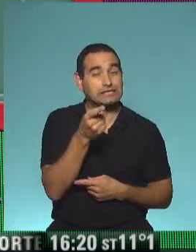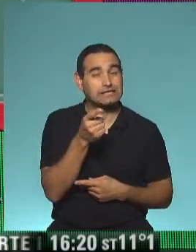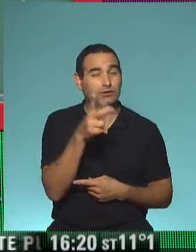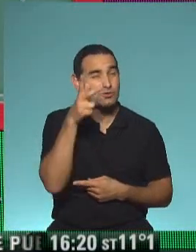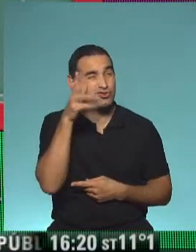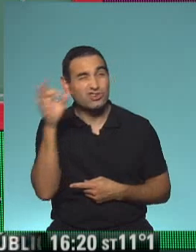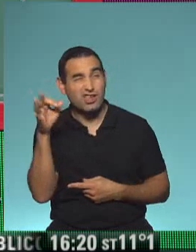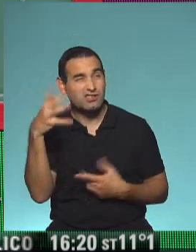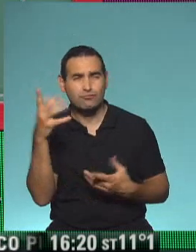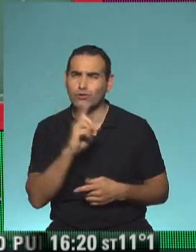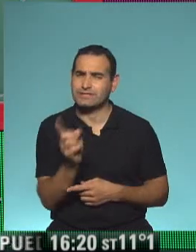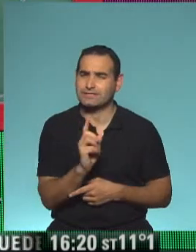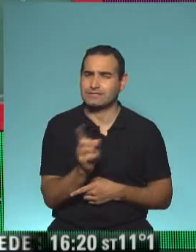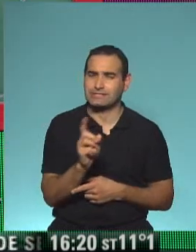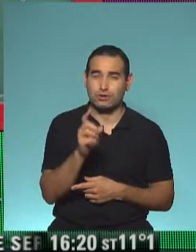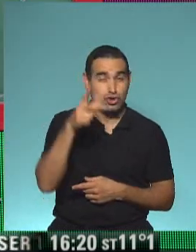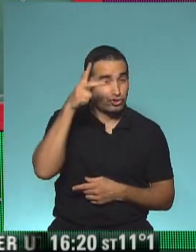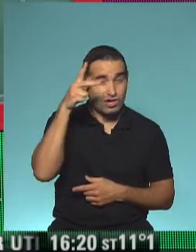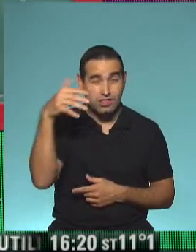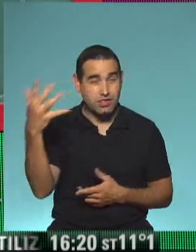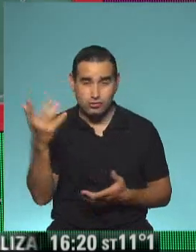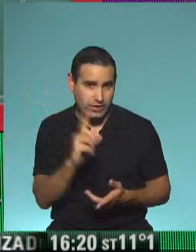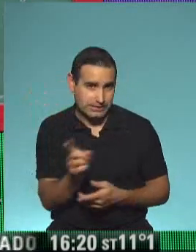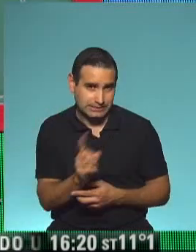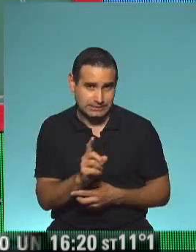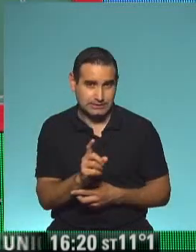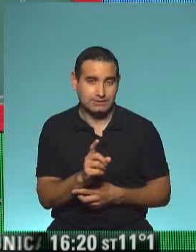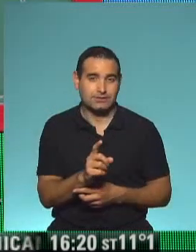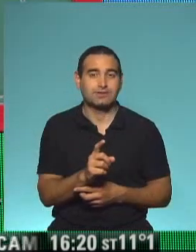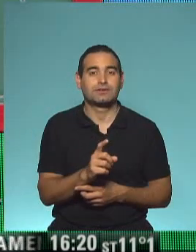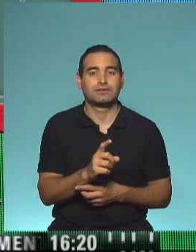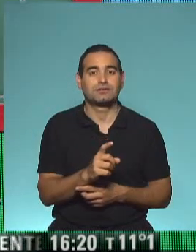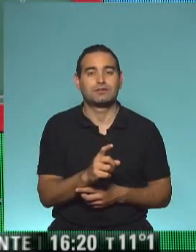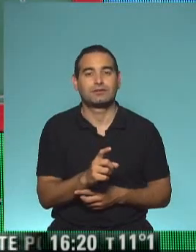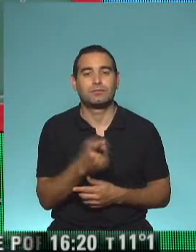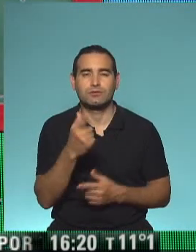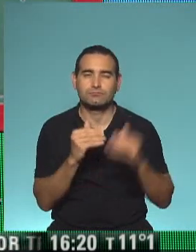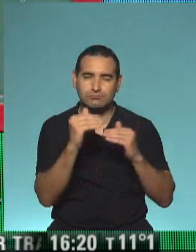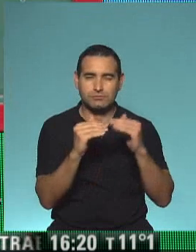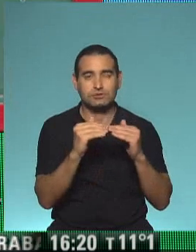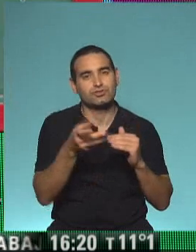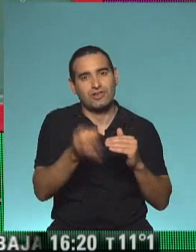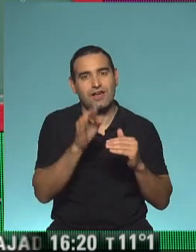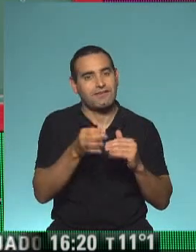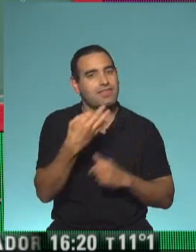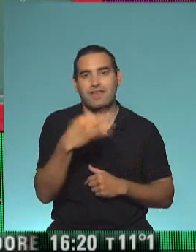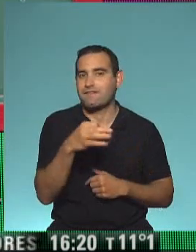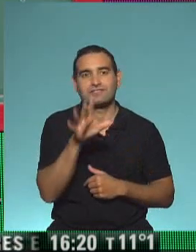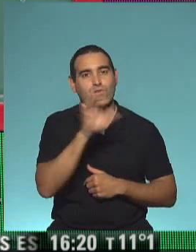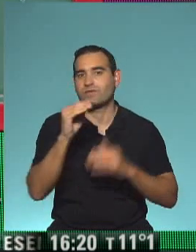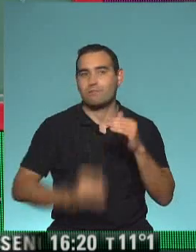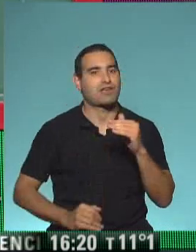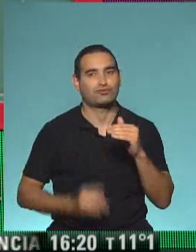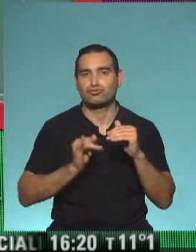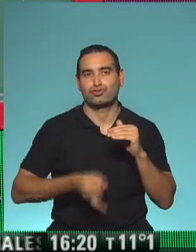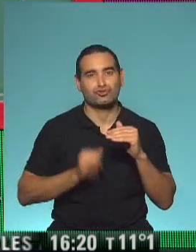80 y pico, y no, 80 y pico no, porque en el estimativo o en el aproximado yo sabía que me tenía que dar menos que 50.